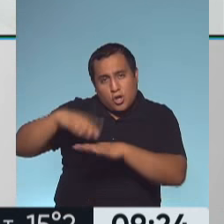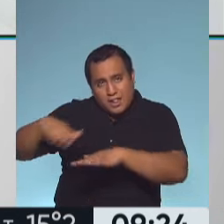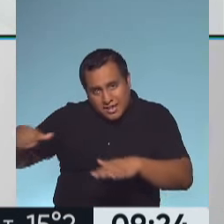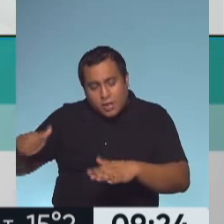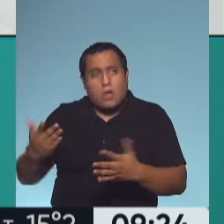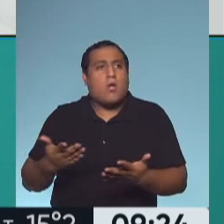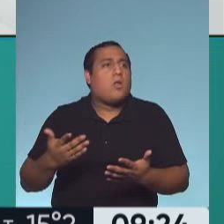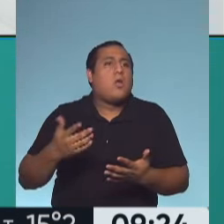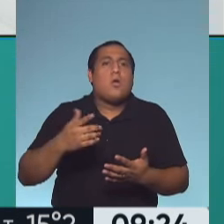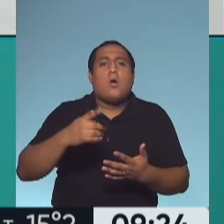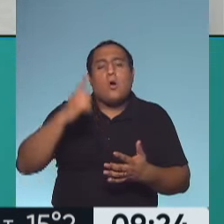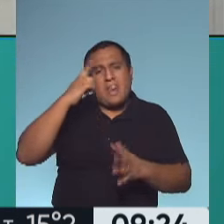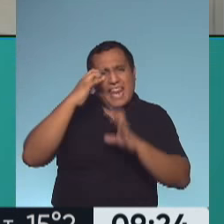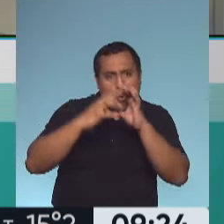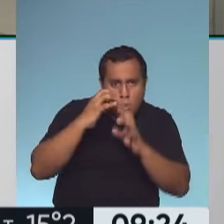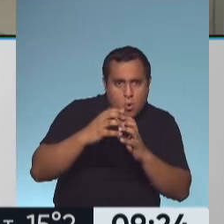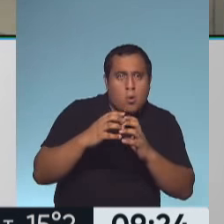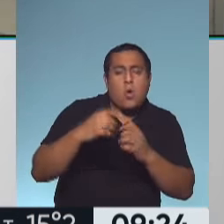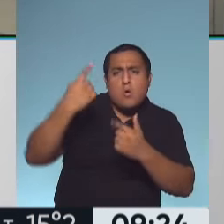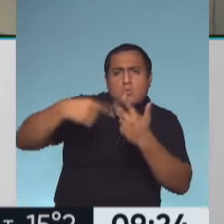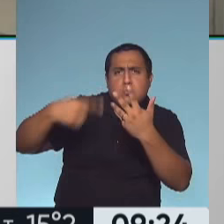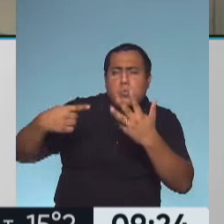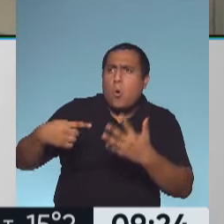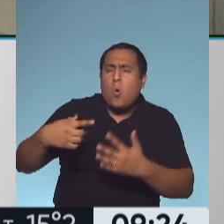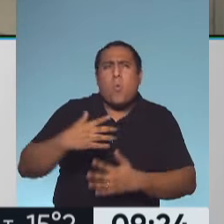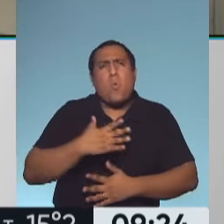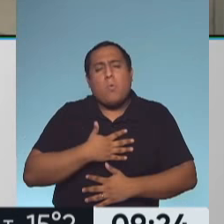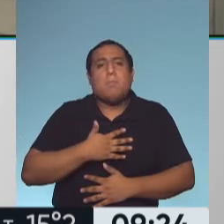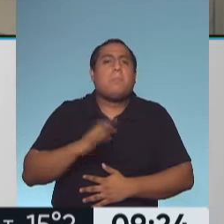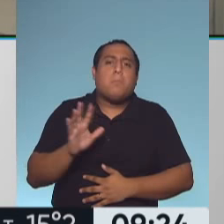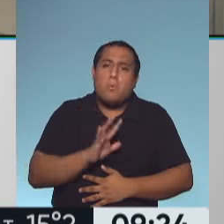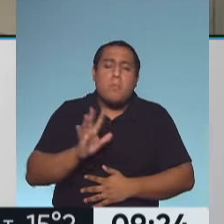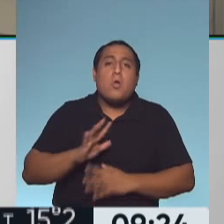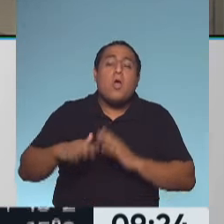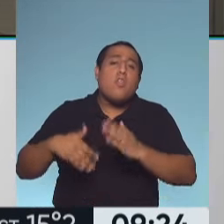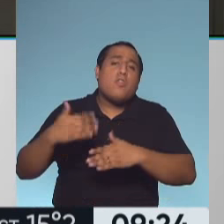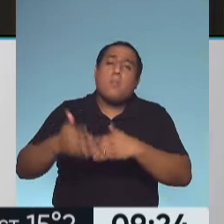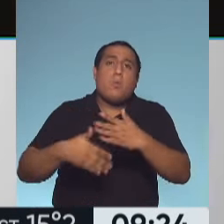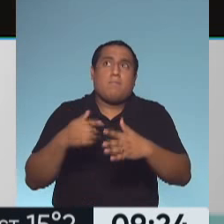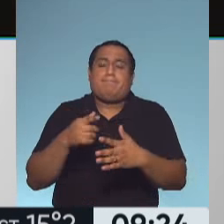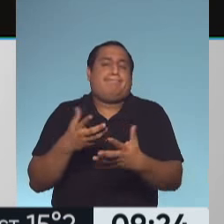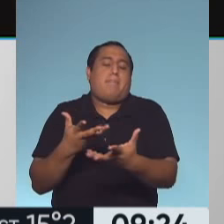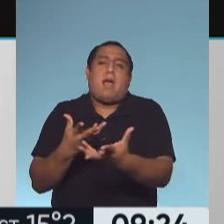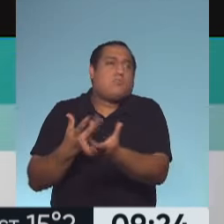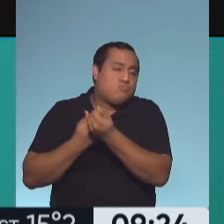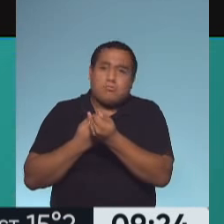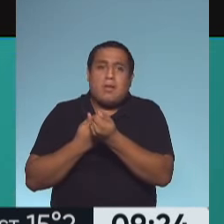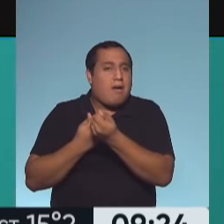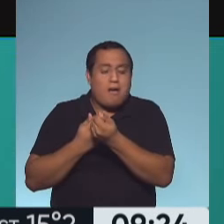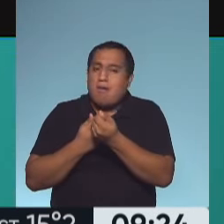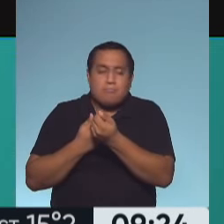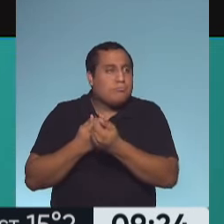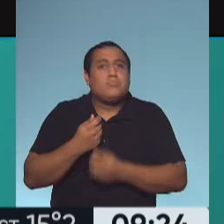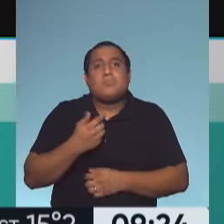terapia ocupacional, que al principio asusta un montón, pero que luego se vuelven aliados. Somos parte de la familia luego